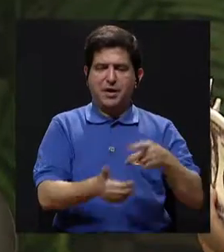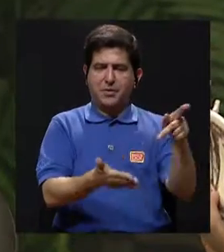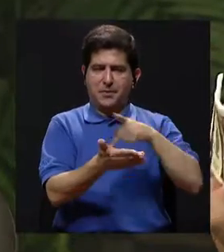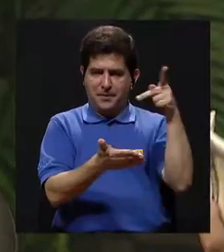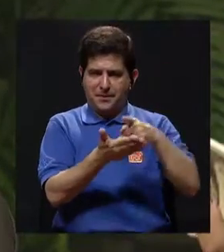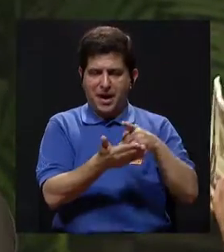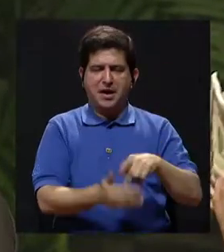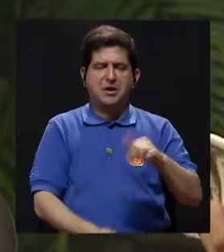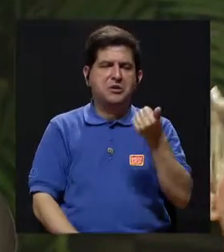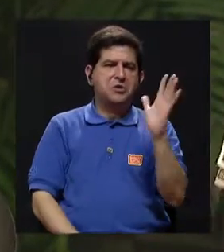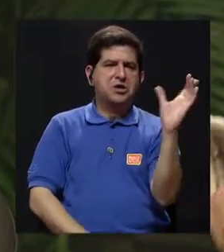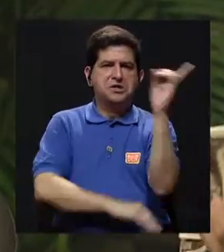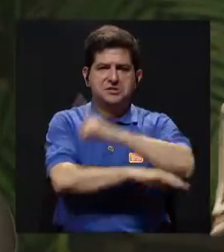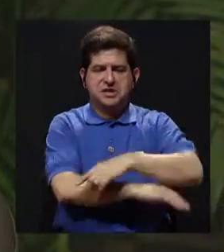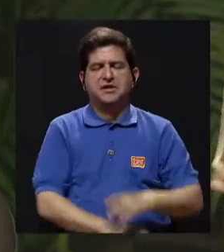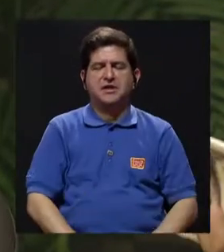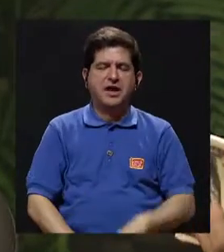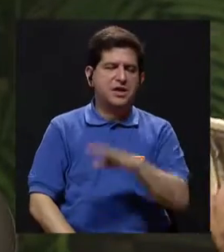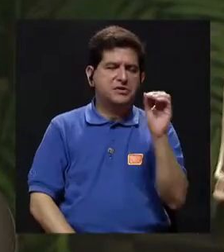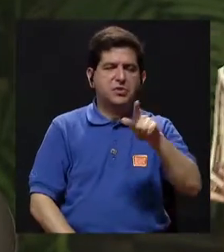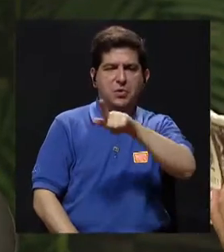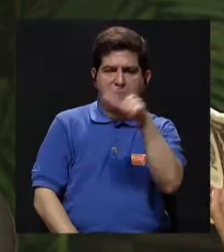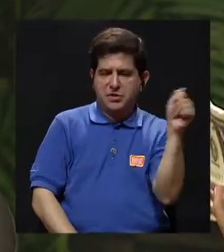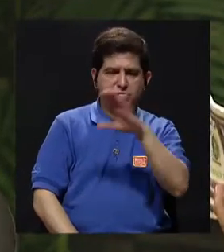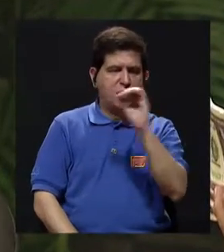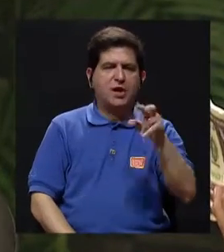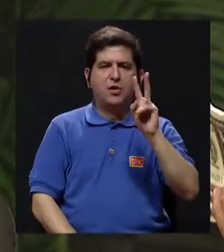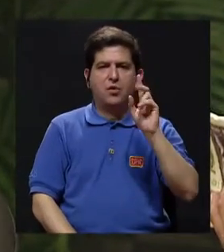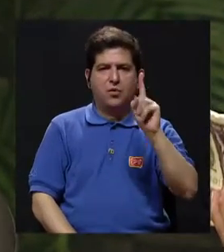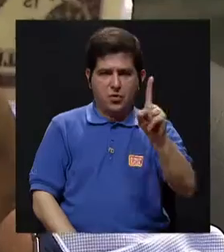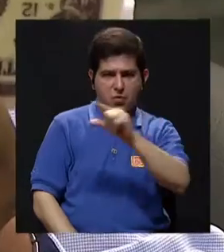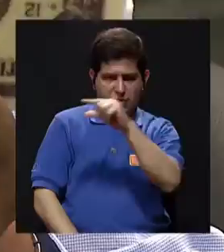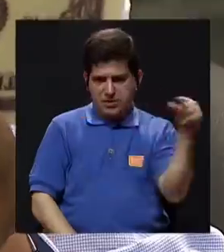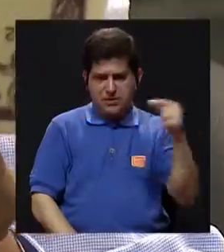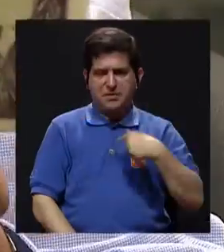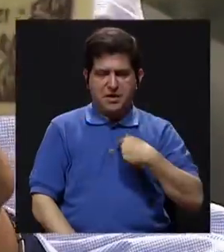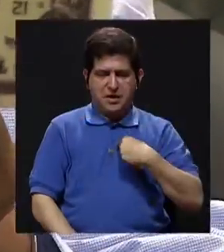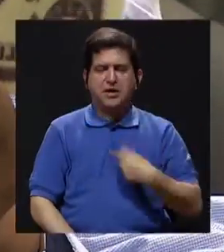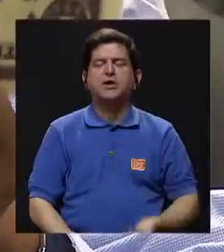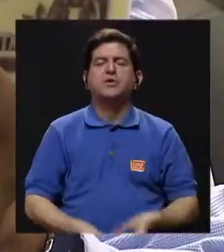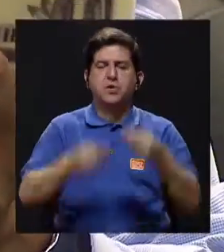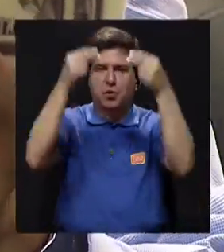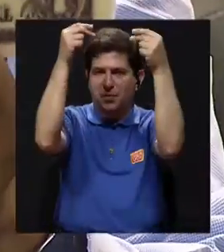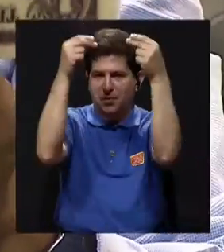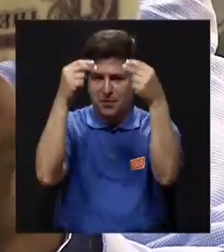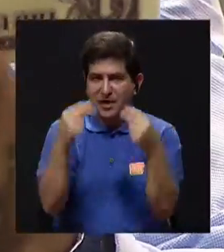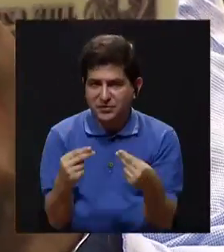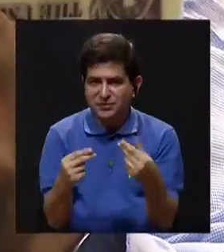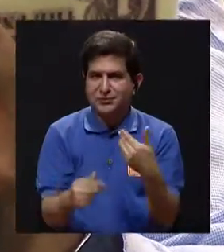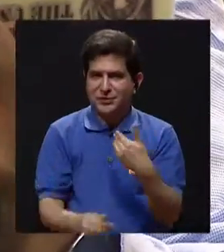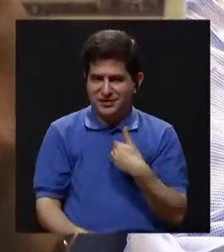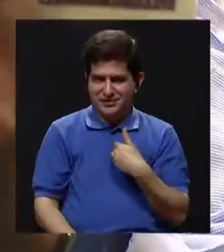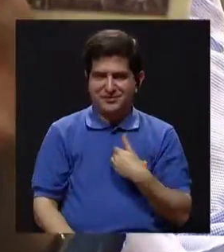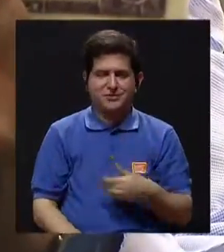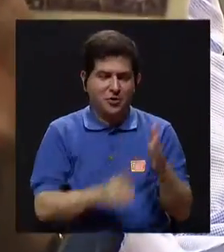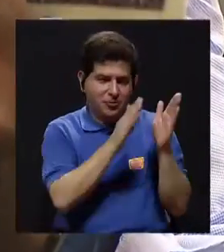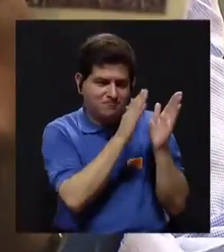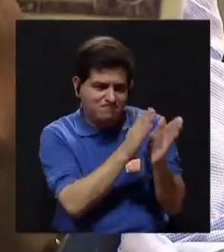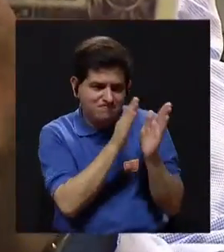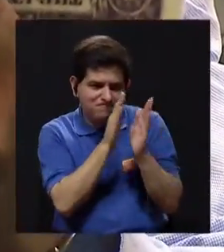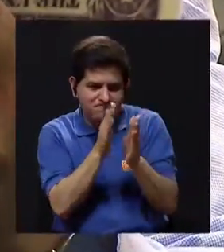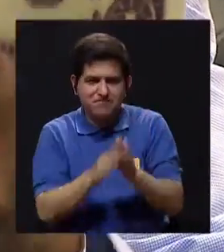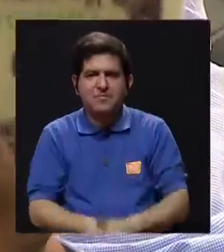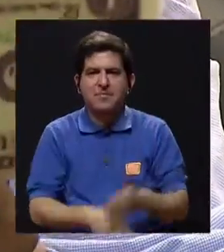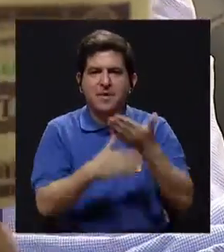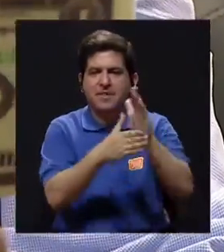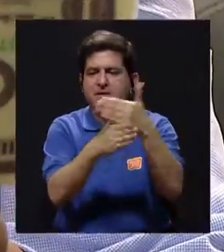mi salario quincenal, mensual, semanal, bisemanalmente, dependiendo de cómo me paguen. Y yo tengo mi presupuesto. Un presupuesto es cómo yo organizo